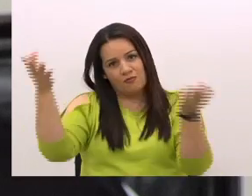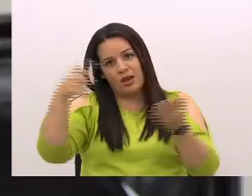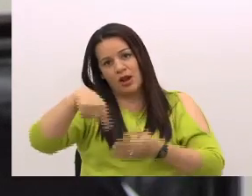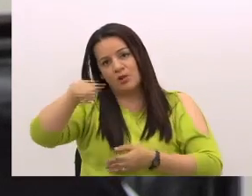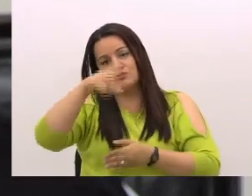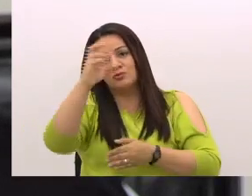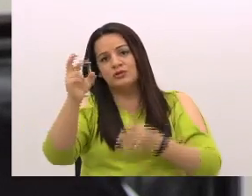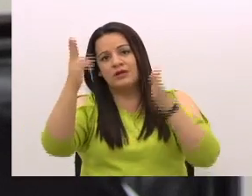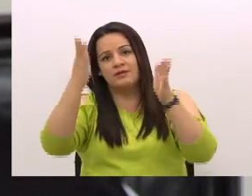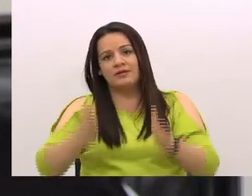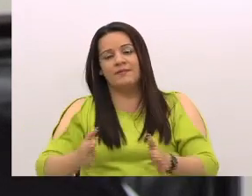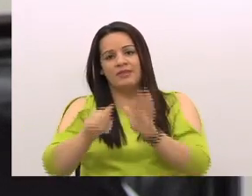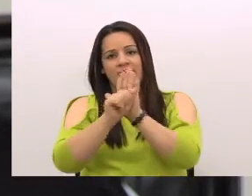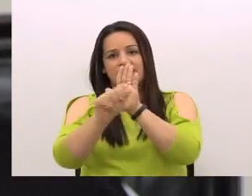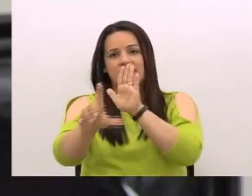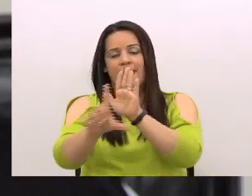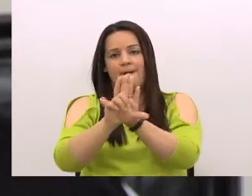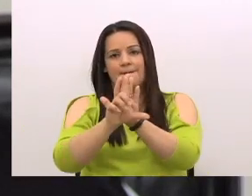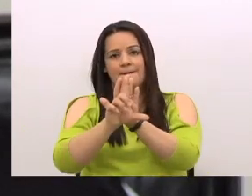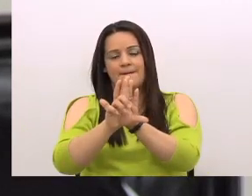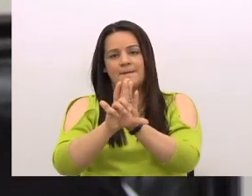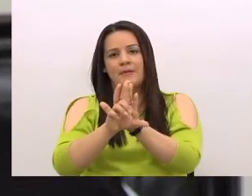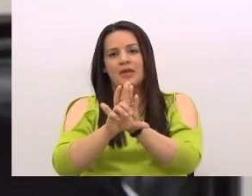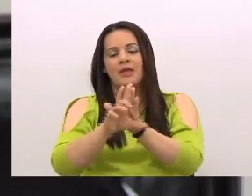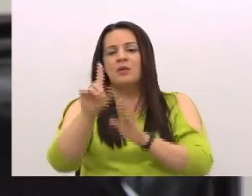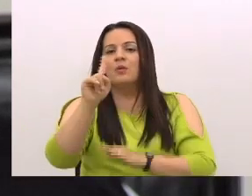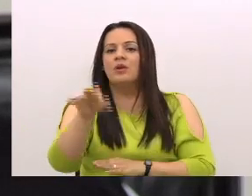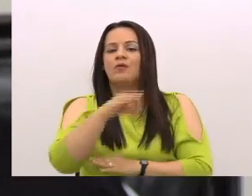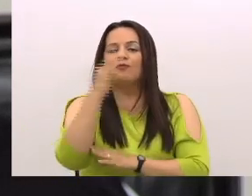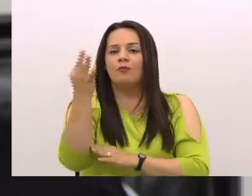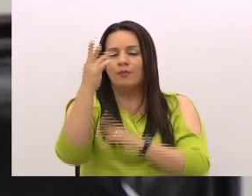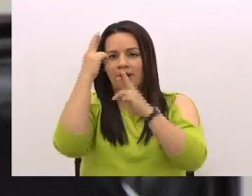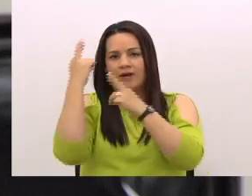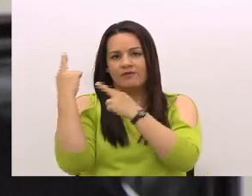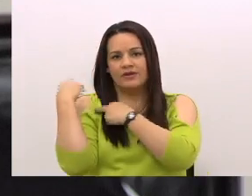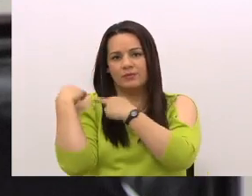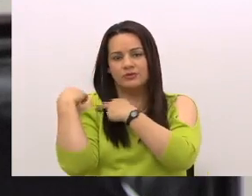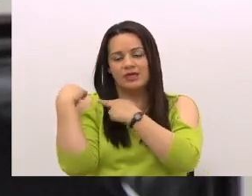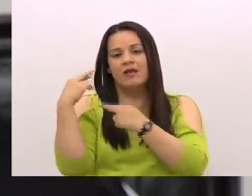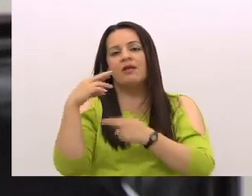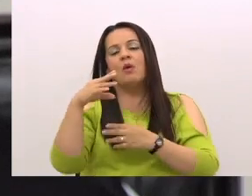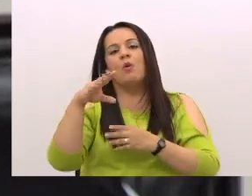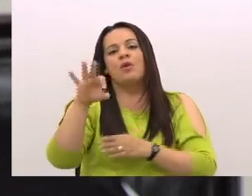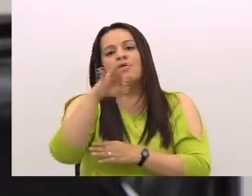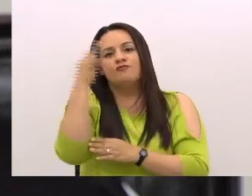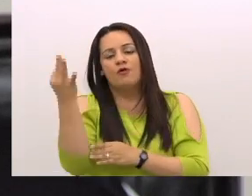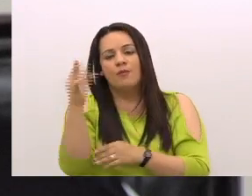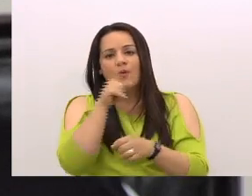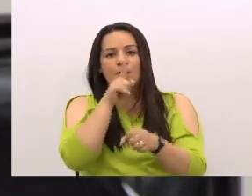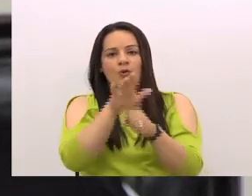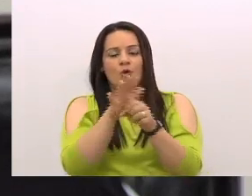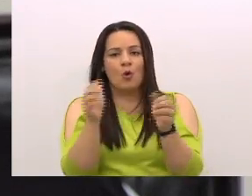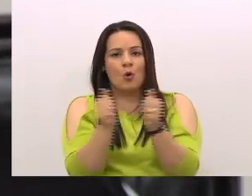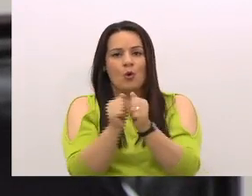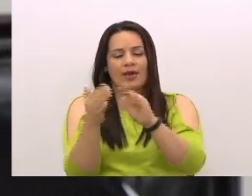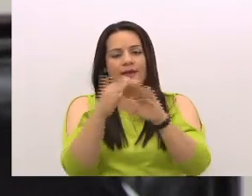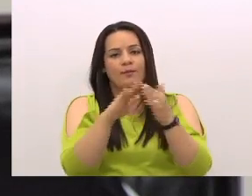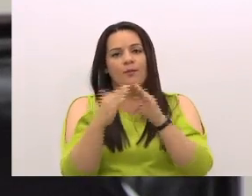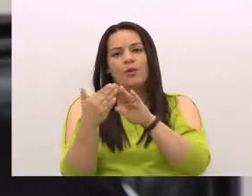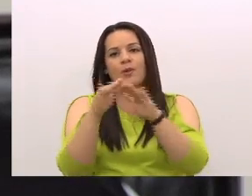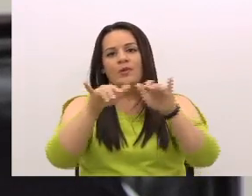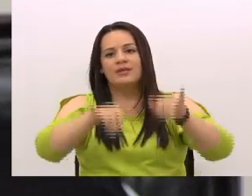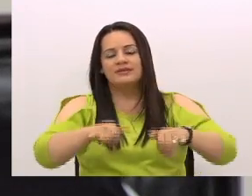esta Asamblea Legislativa de una manera responsable, de una manera comprometida con el pueblo, está